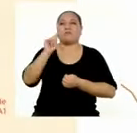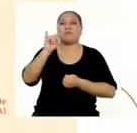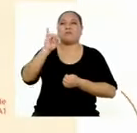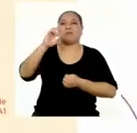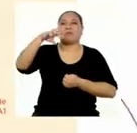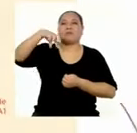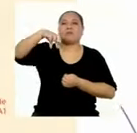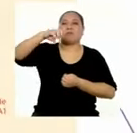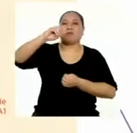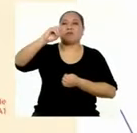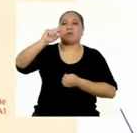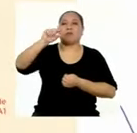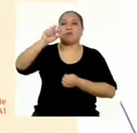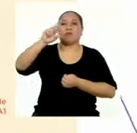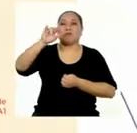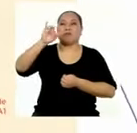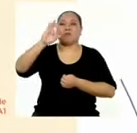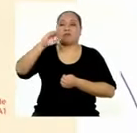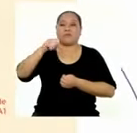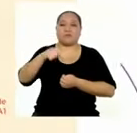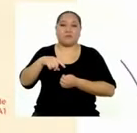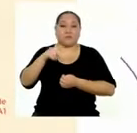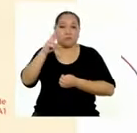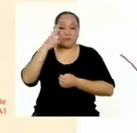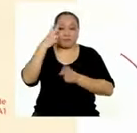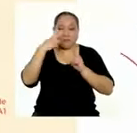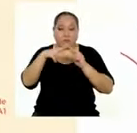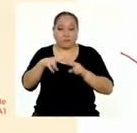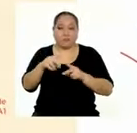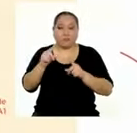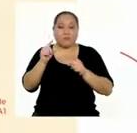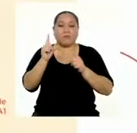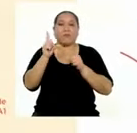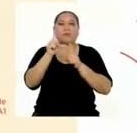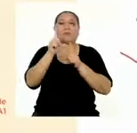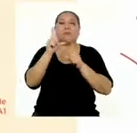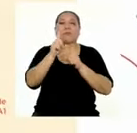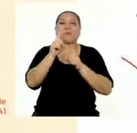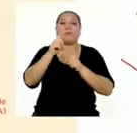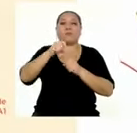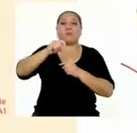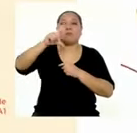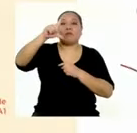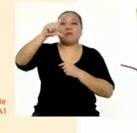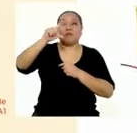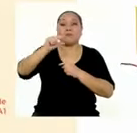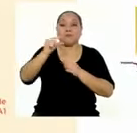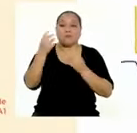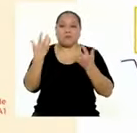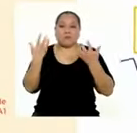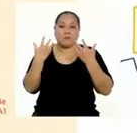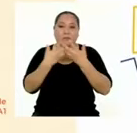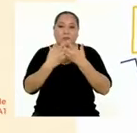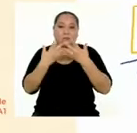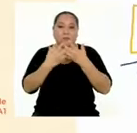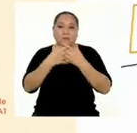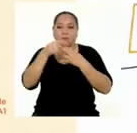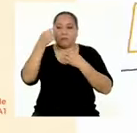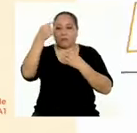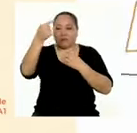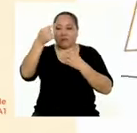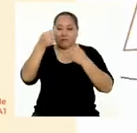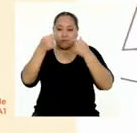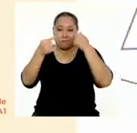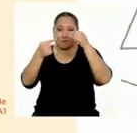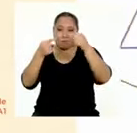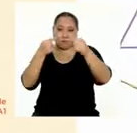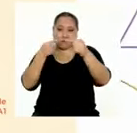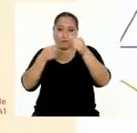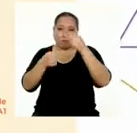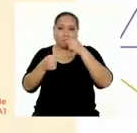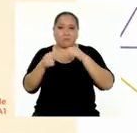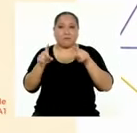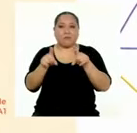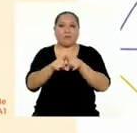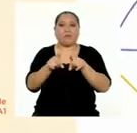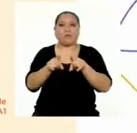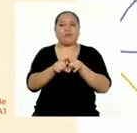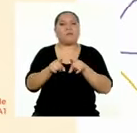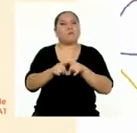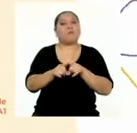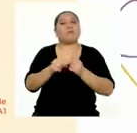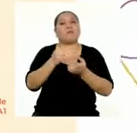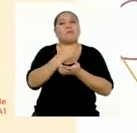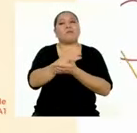Tipografía. Asegúrate de que los tipos de letra se complementen entre sí, así como con la parte gráfica que estás